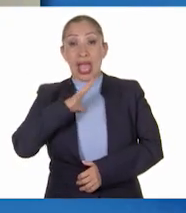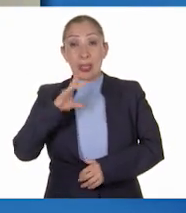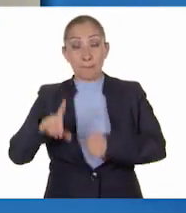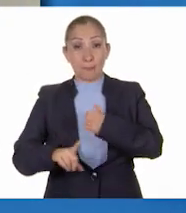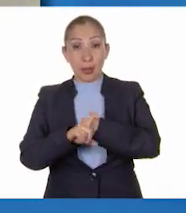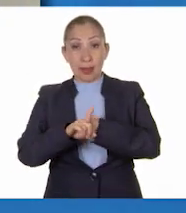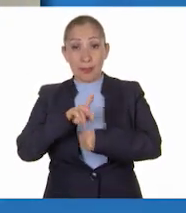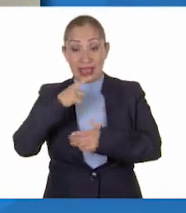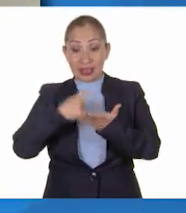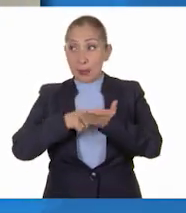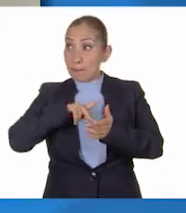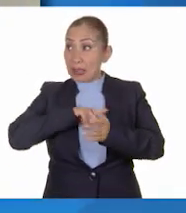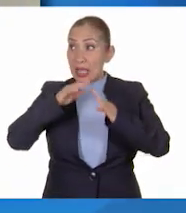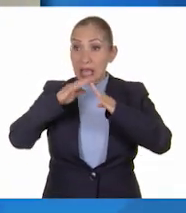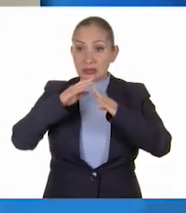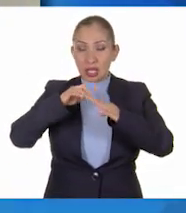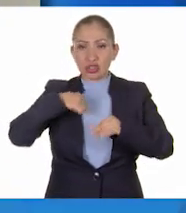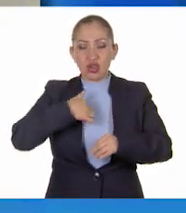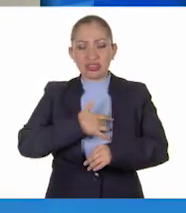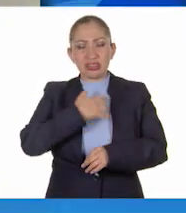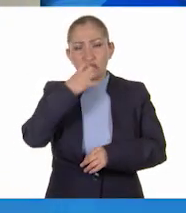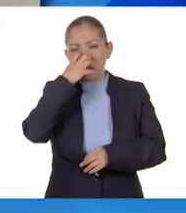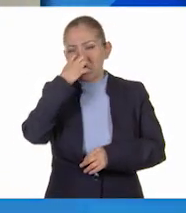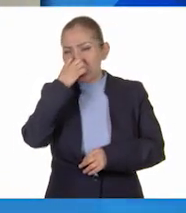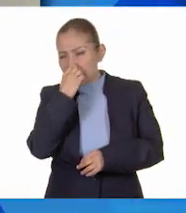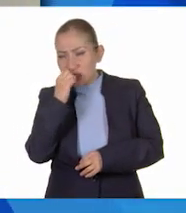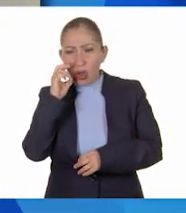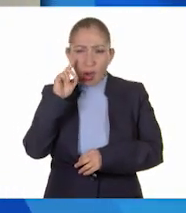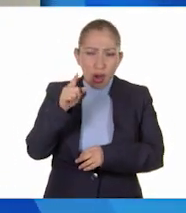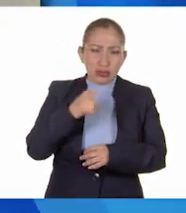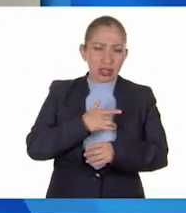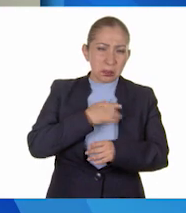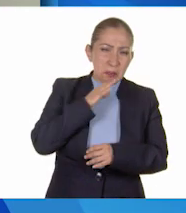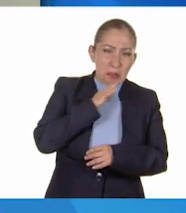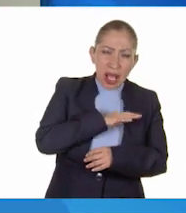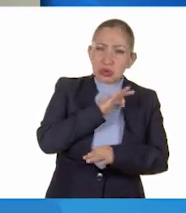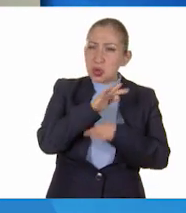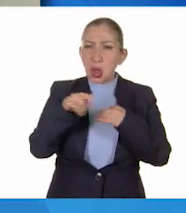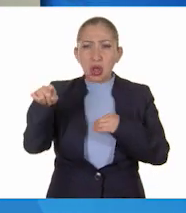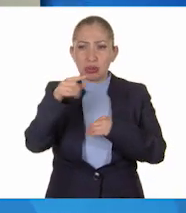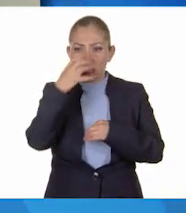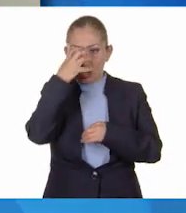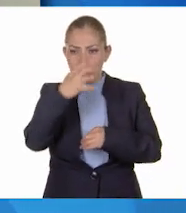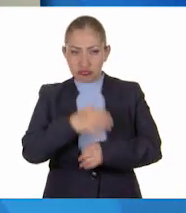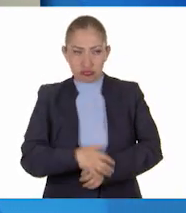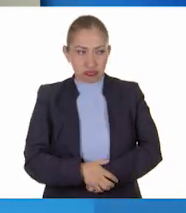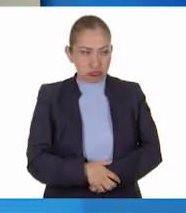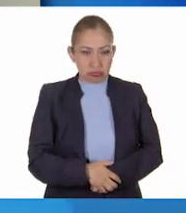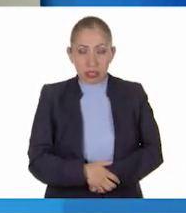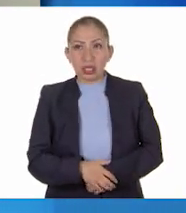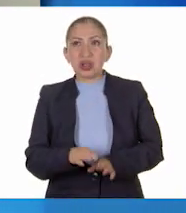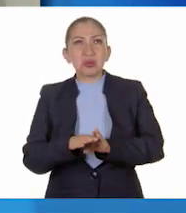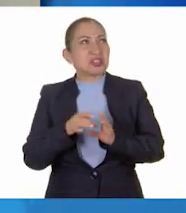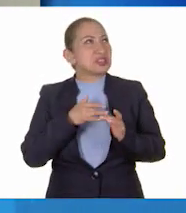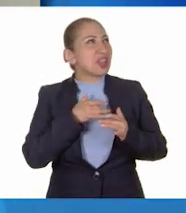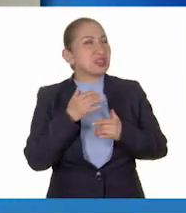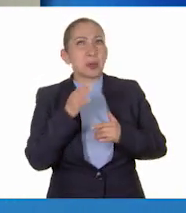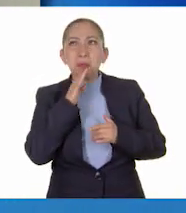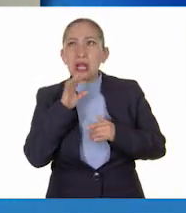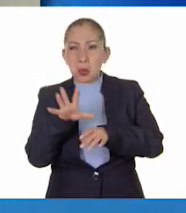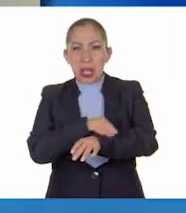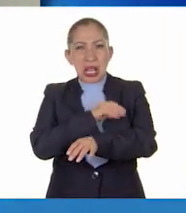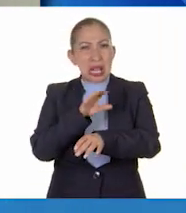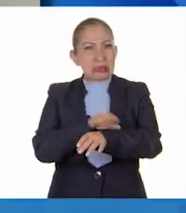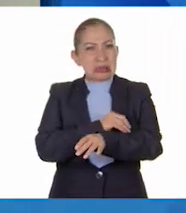conflicto en mi casa, yo me siento triste o me siento mal porque todos están serios y como que siento una mala